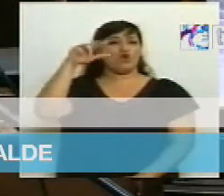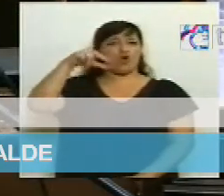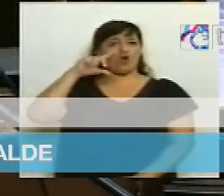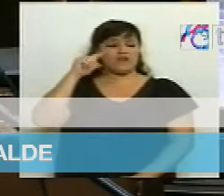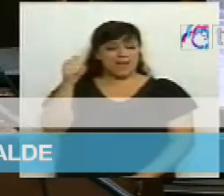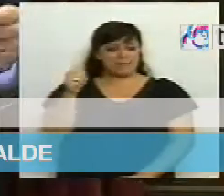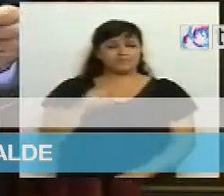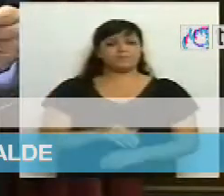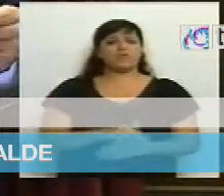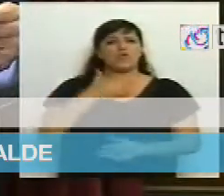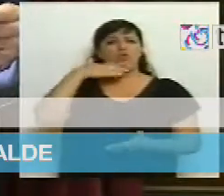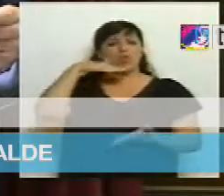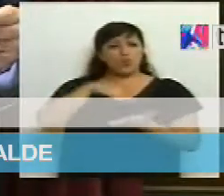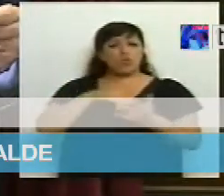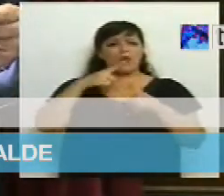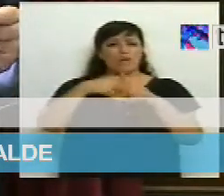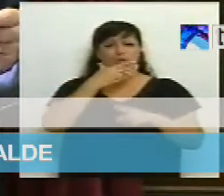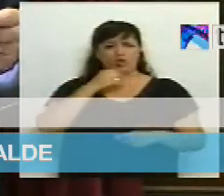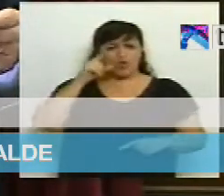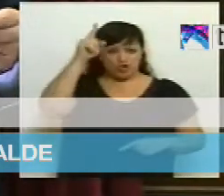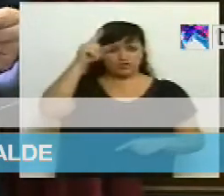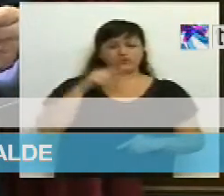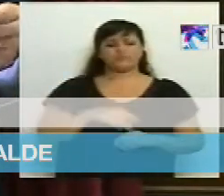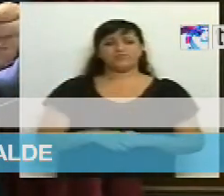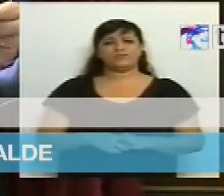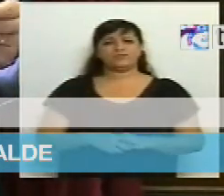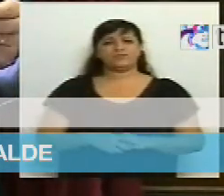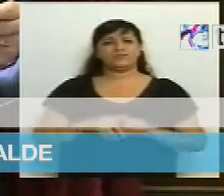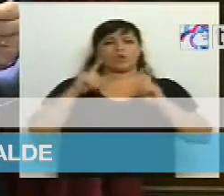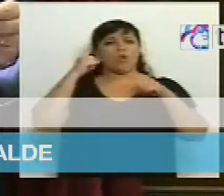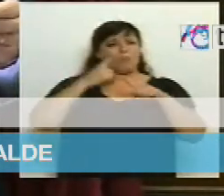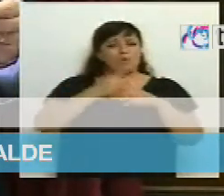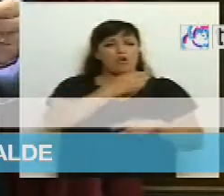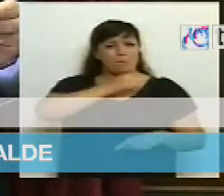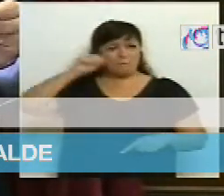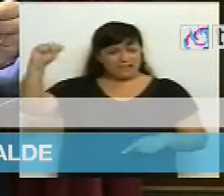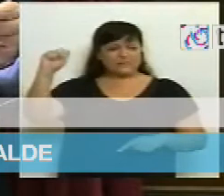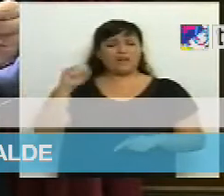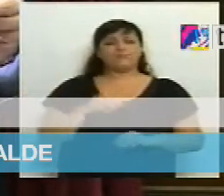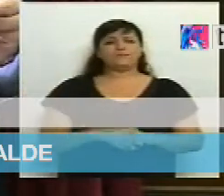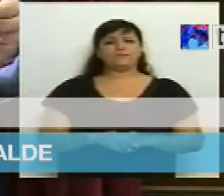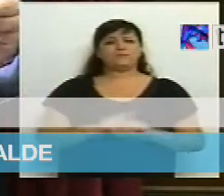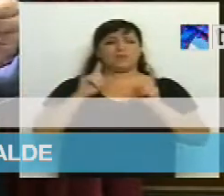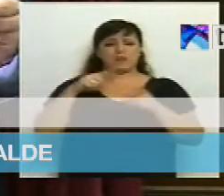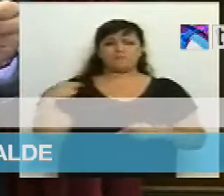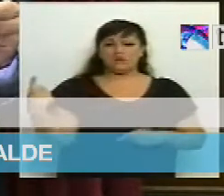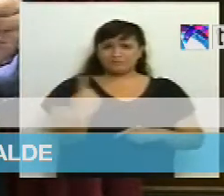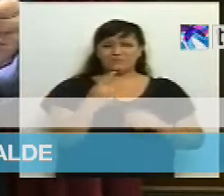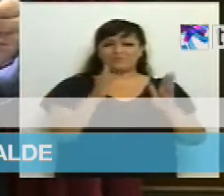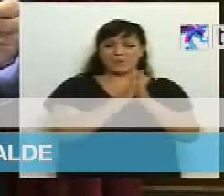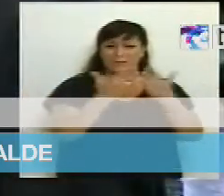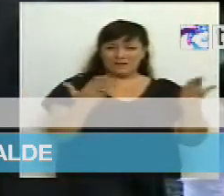Juráis por Dios, por la patria y estos santos